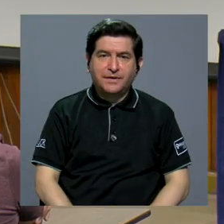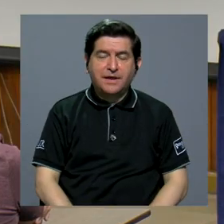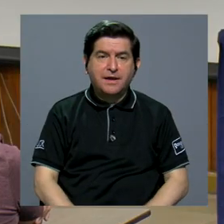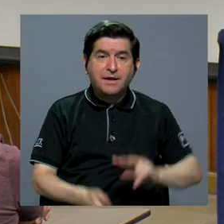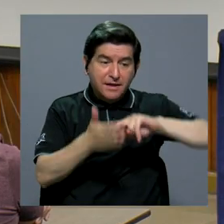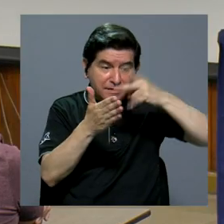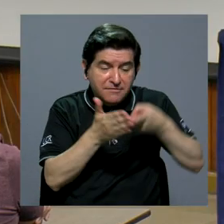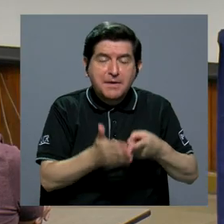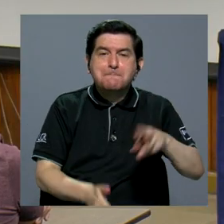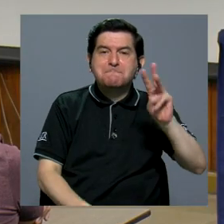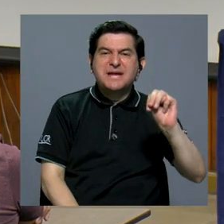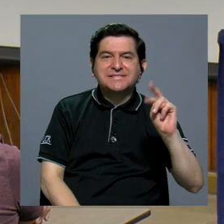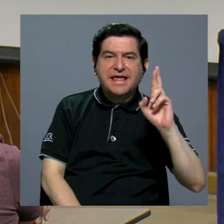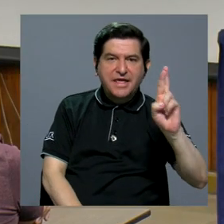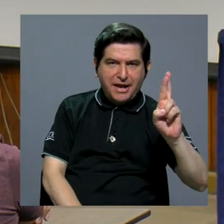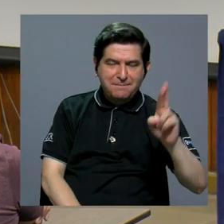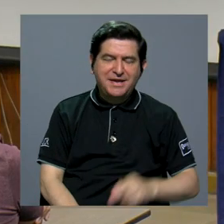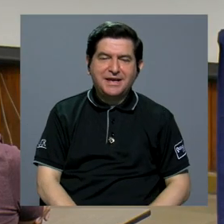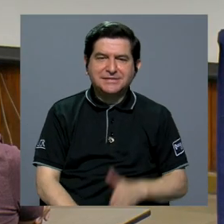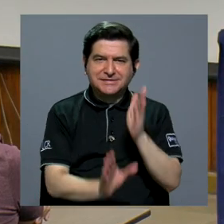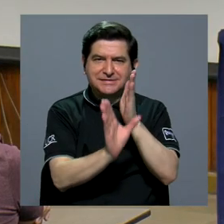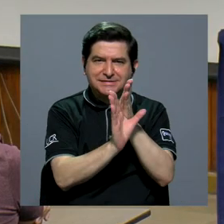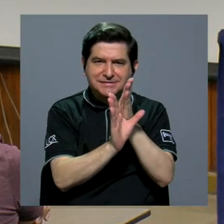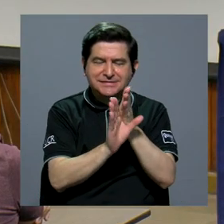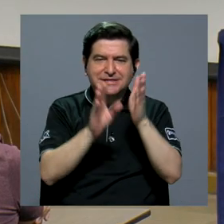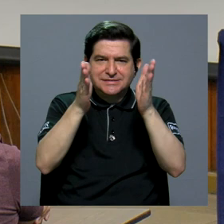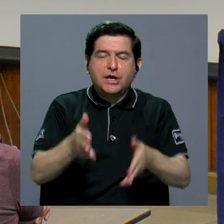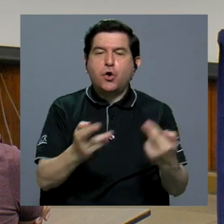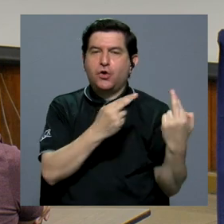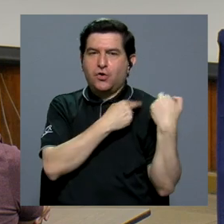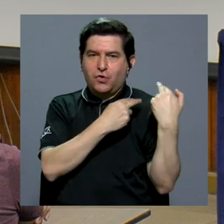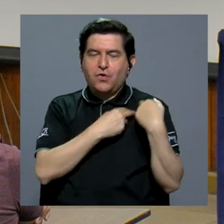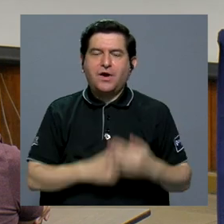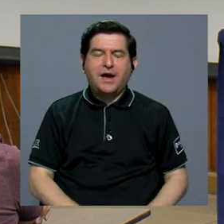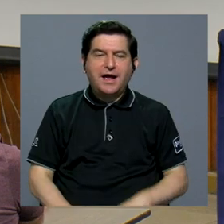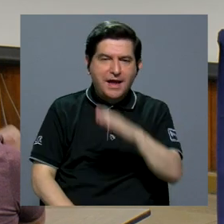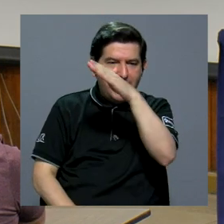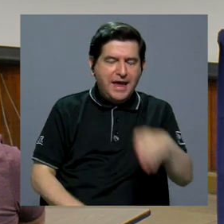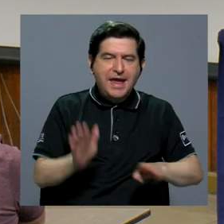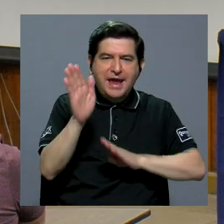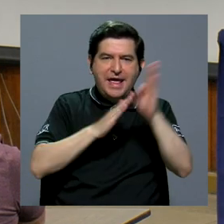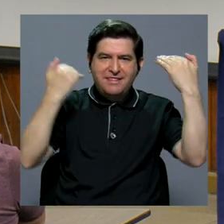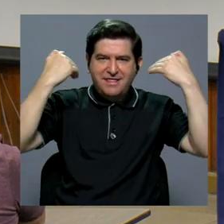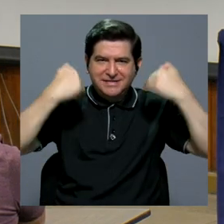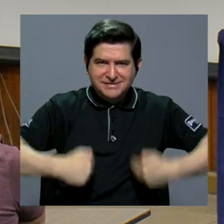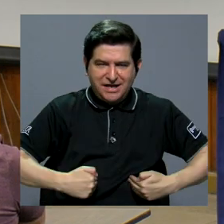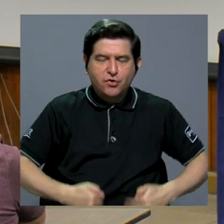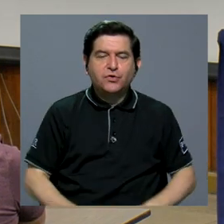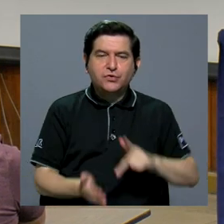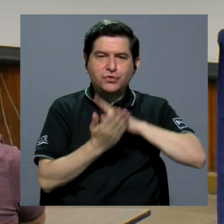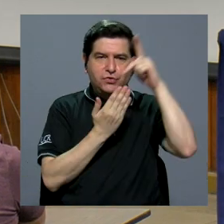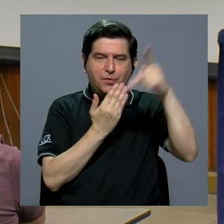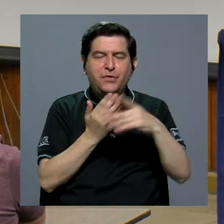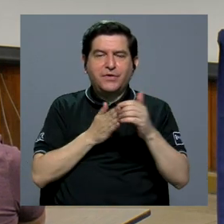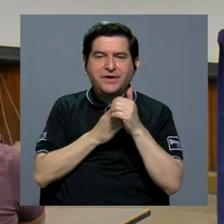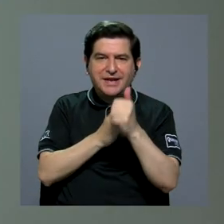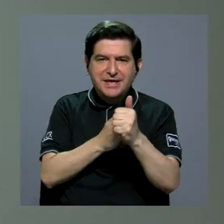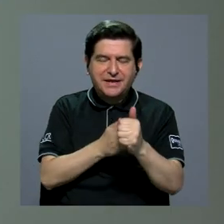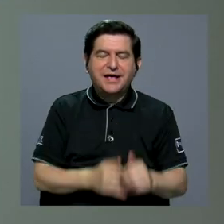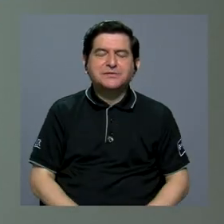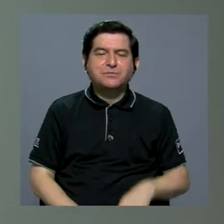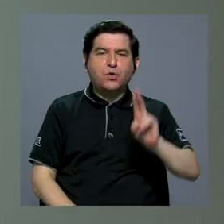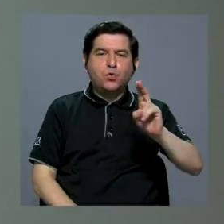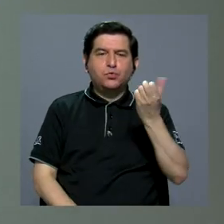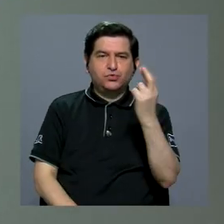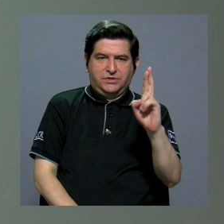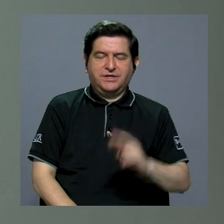Así lo define Mercedes Ramírez, psicóloga corresponsable del Eje de Desarrollo Humano del Programa de Liderazgo